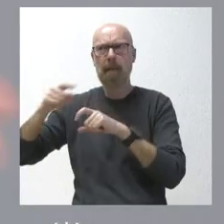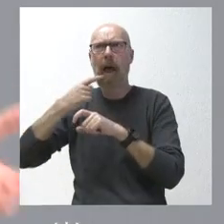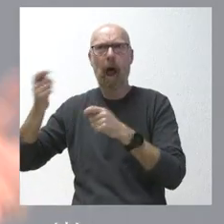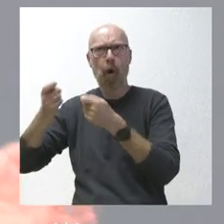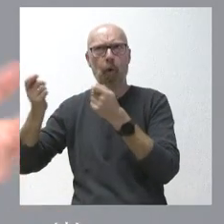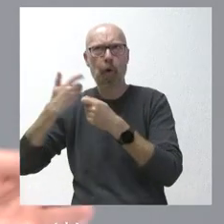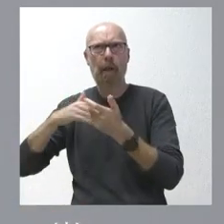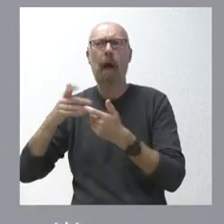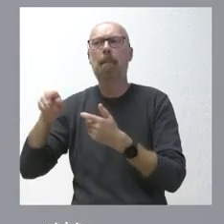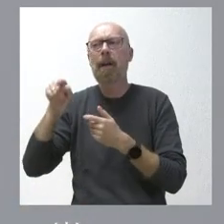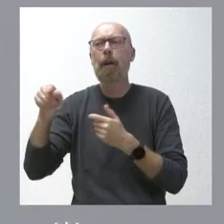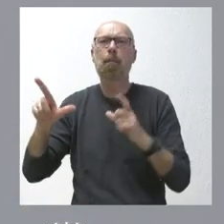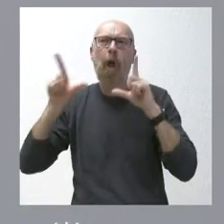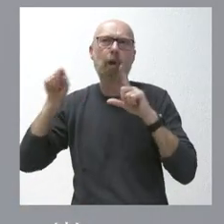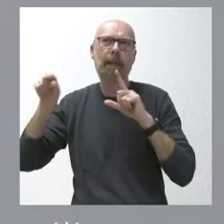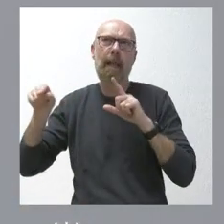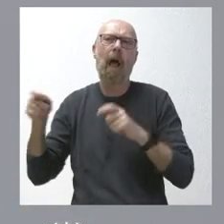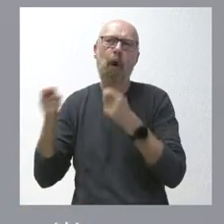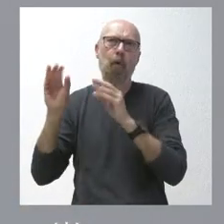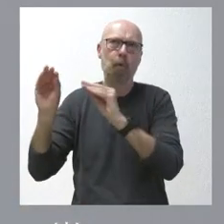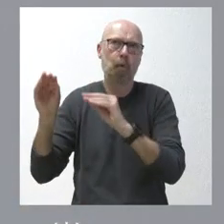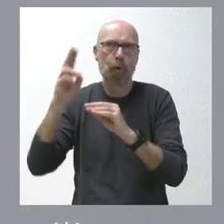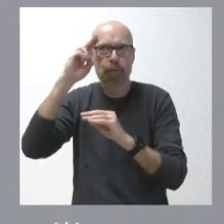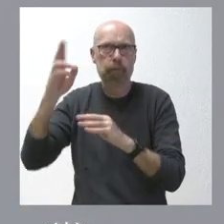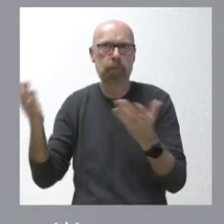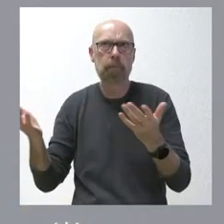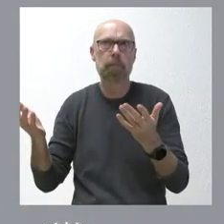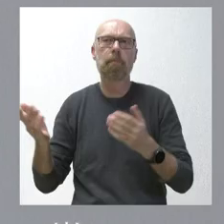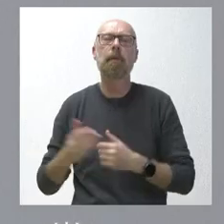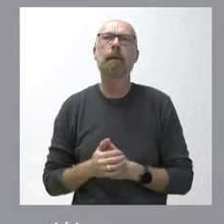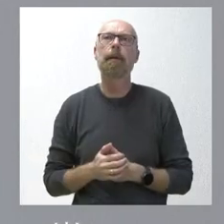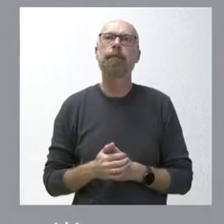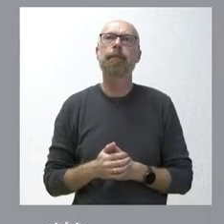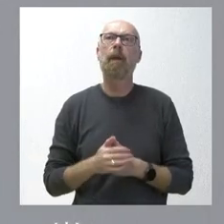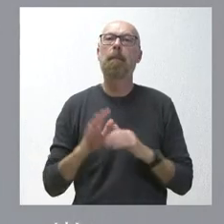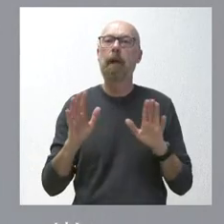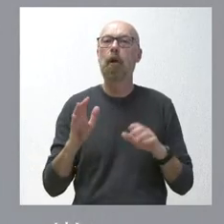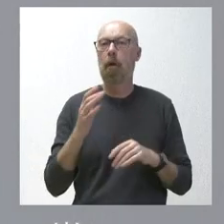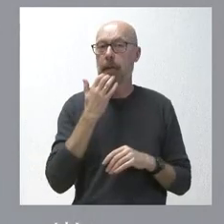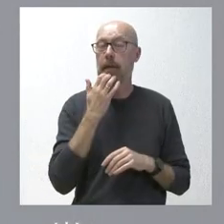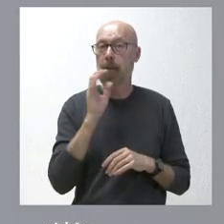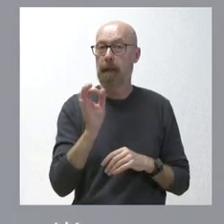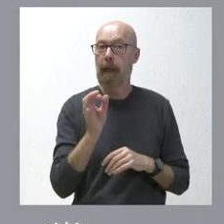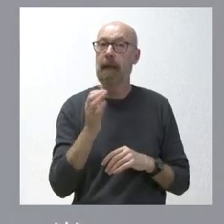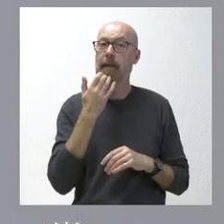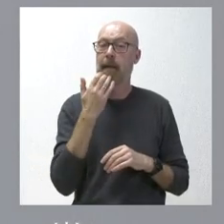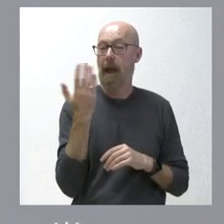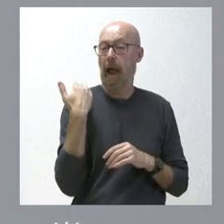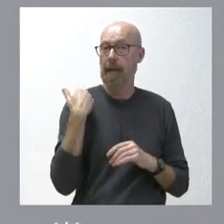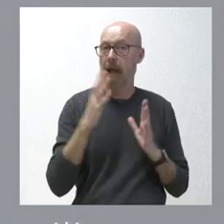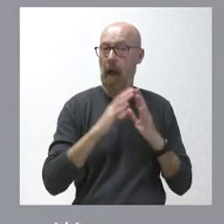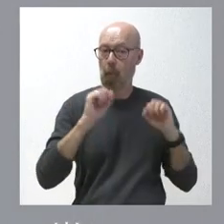En todo caso, son ellos los protagonistas, los que lo tienen que liderar y tienen que comentar. Pero sí que es cierto que lo que se formalizó ayer,